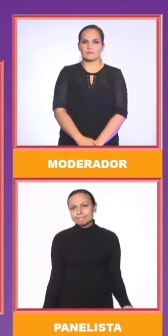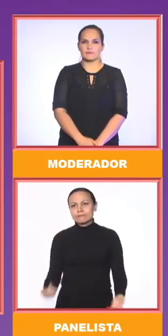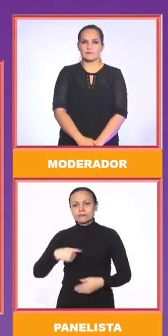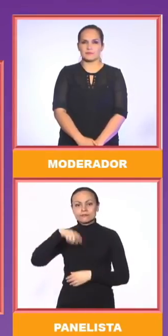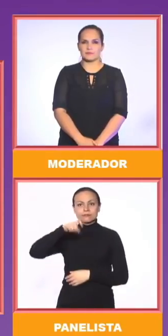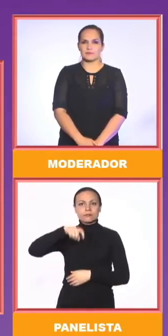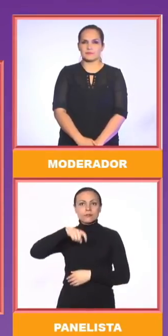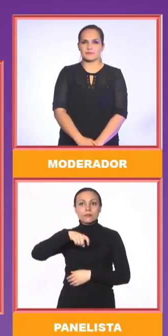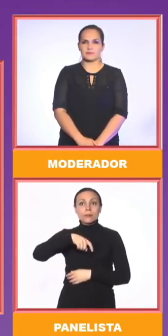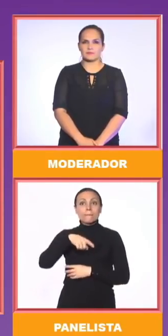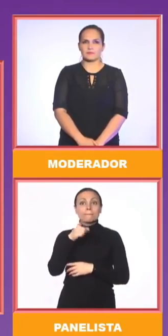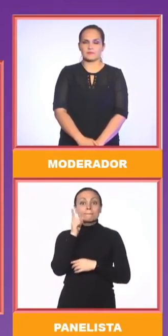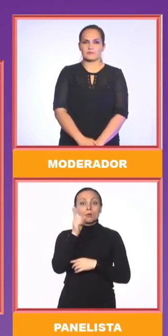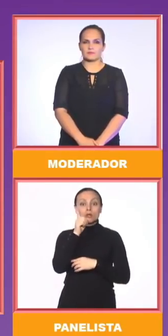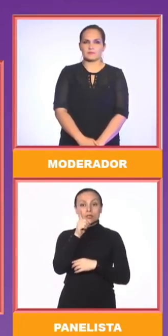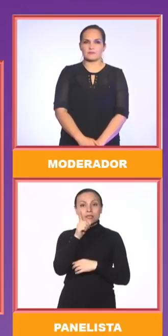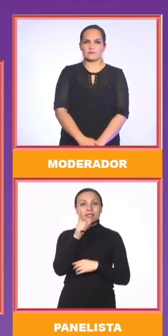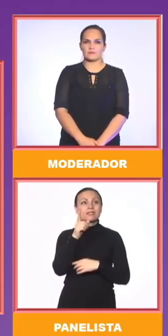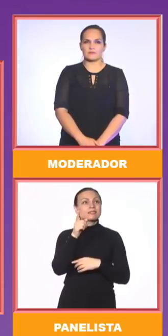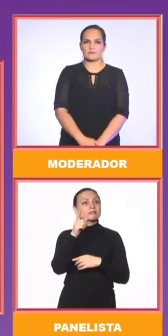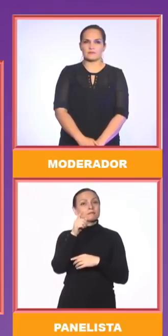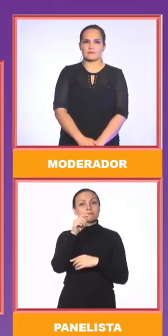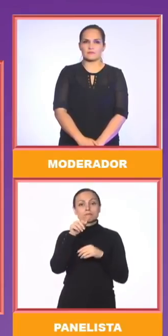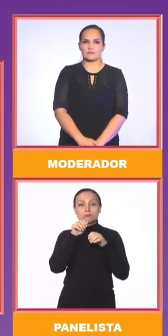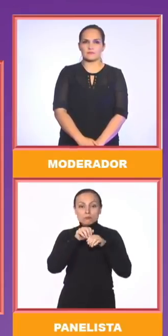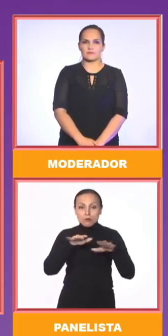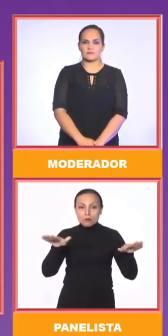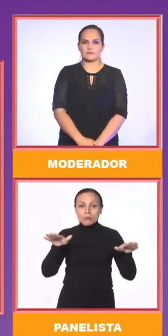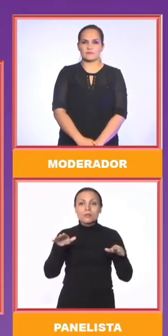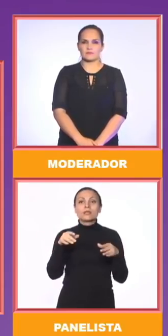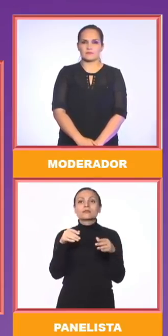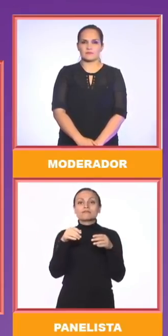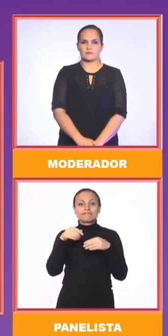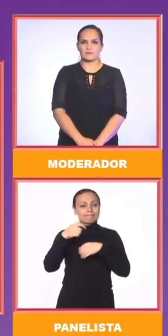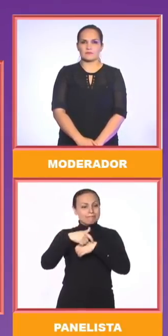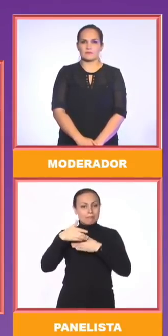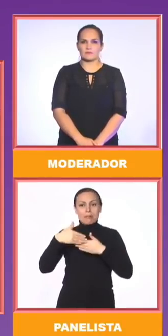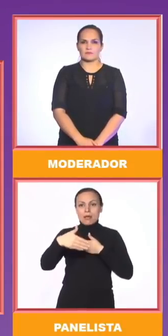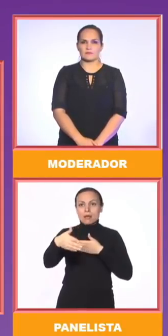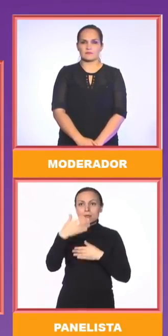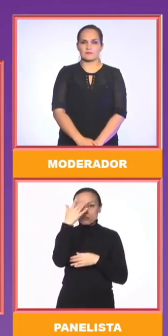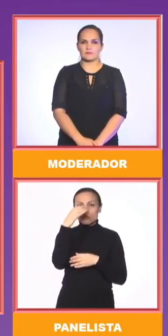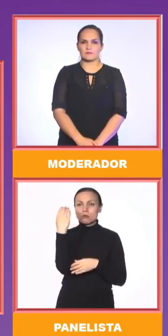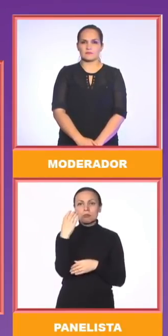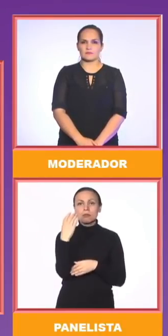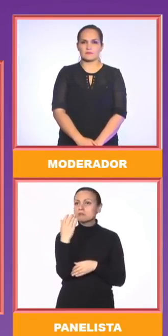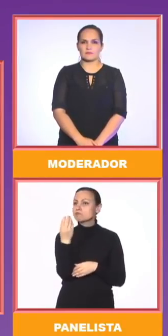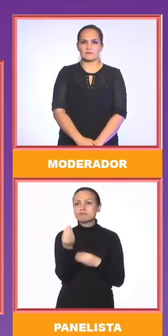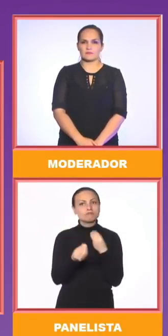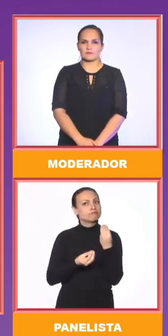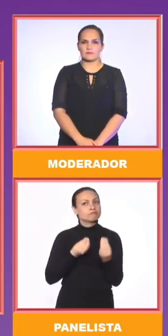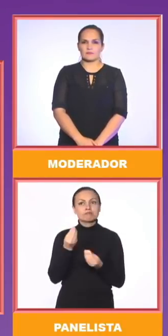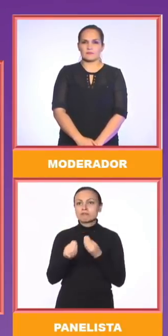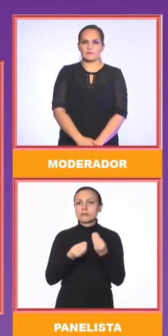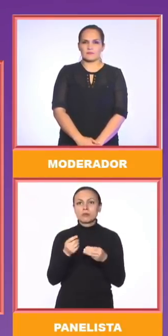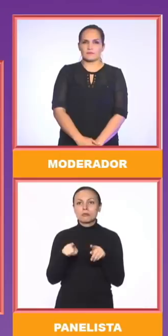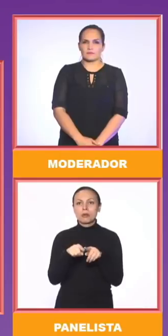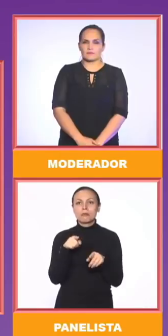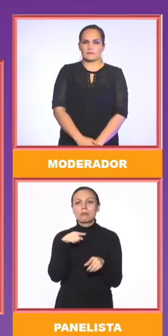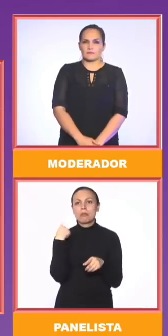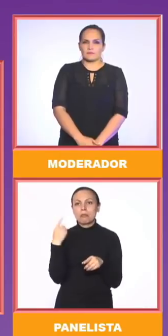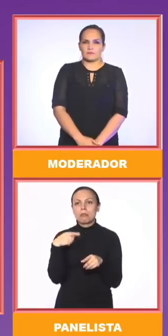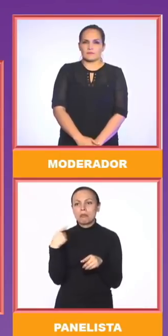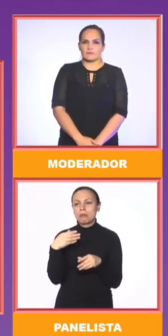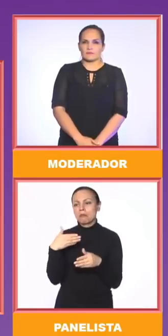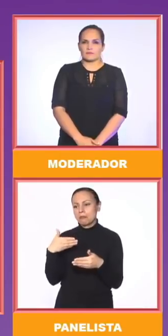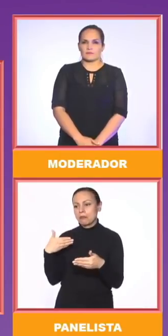públicas de largo aliento. Necesitamos mecanismos para garantizar que esas políticas públicas